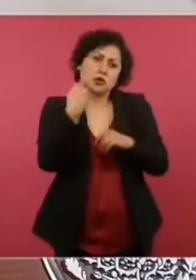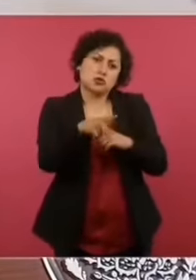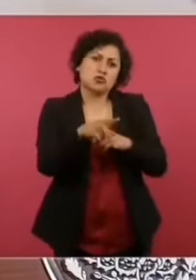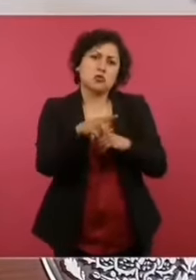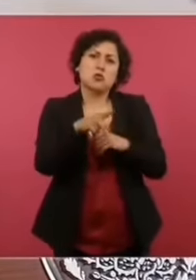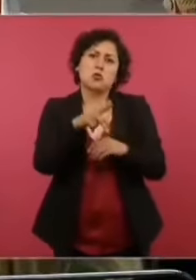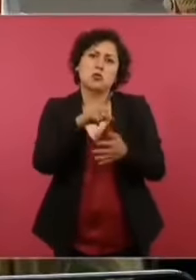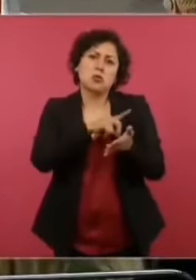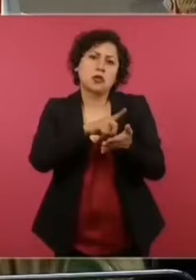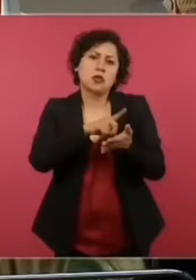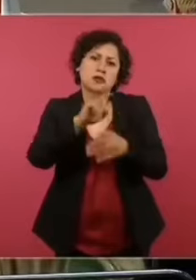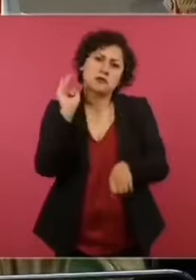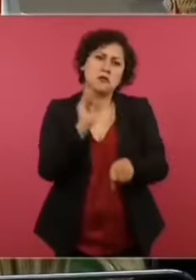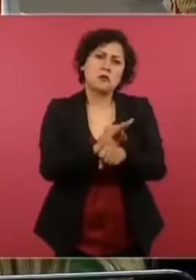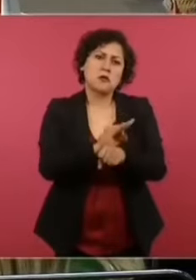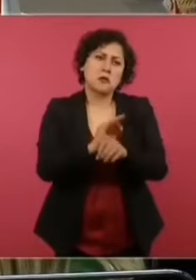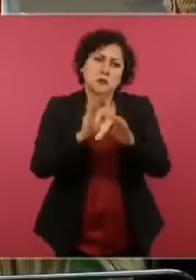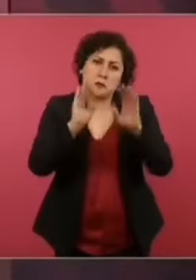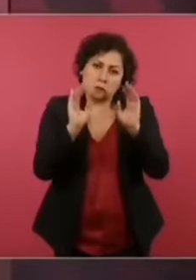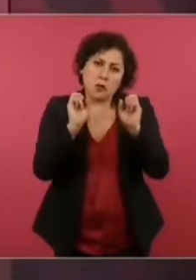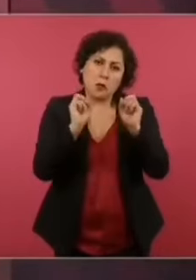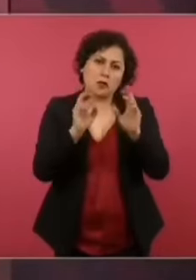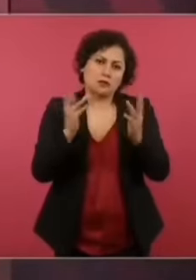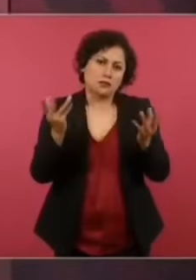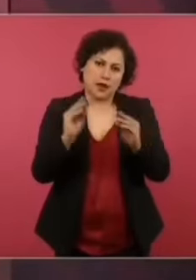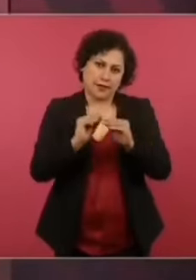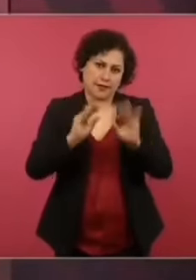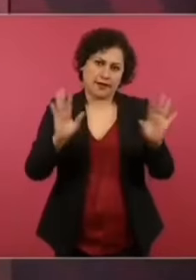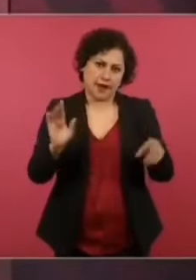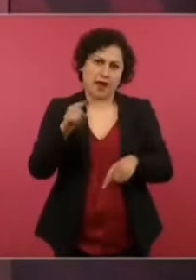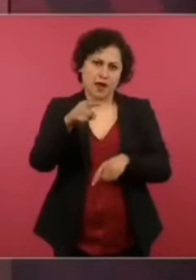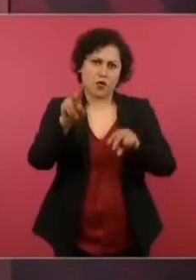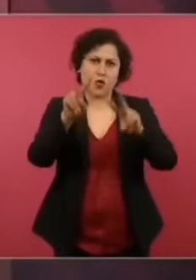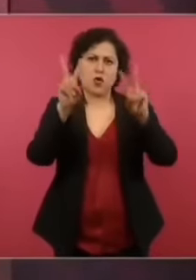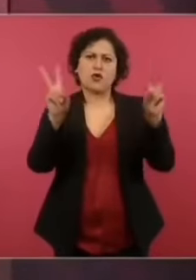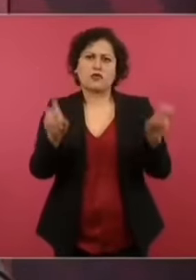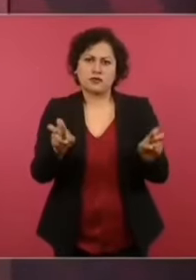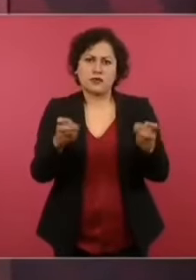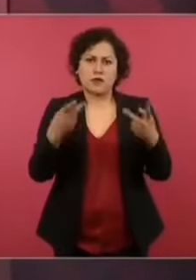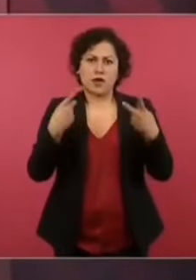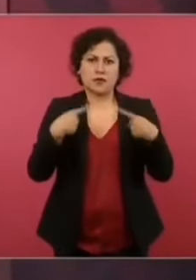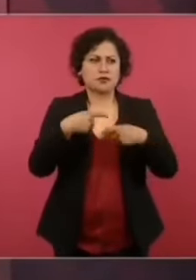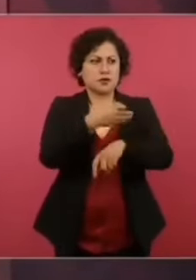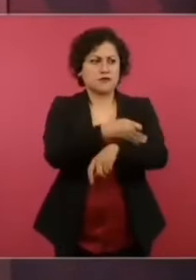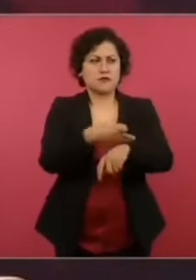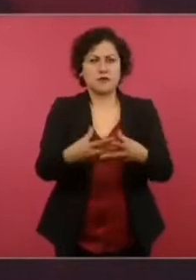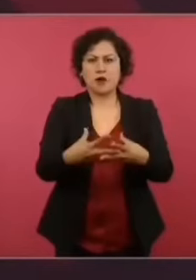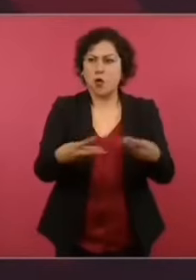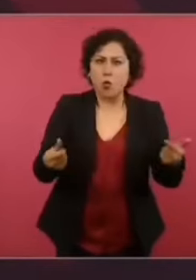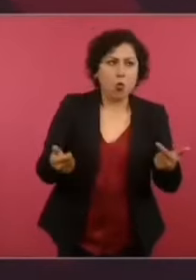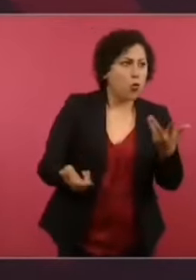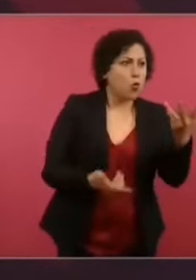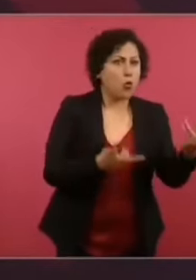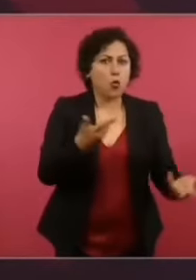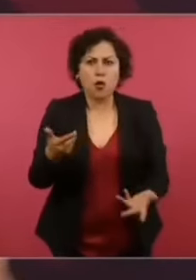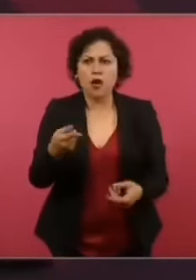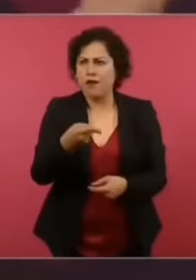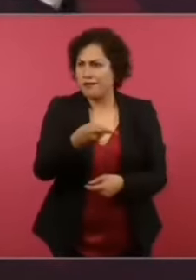Imagínense, ¿cómo no pensar en la desaparición de un ser querido? ¿Quién va a estar en contra de eso?